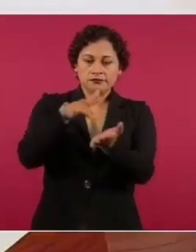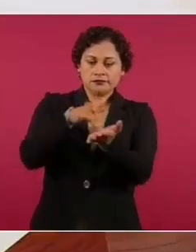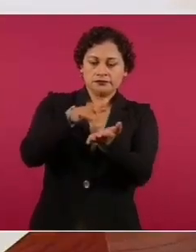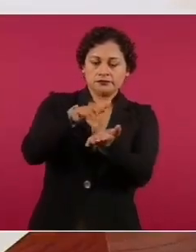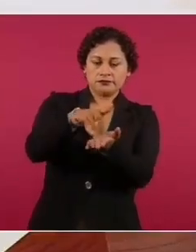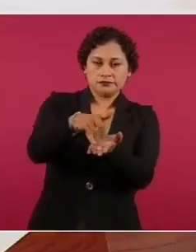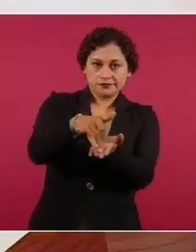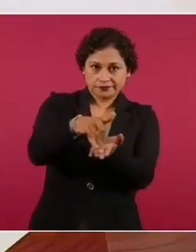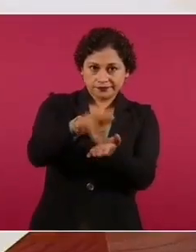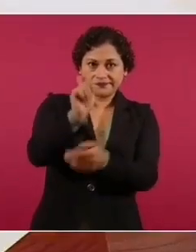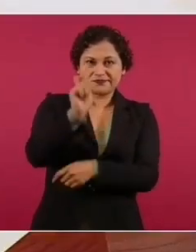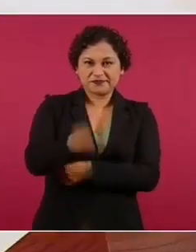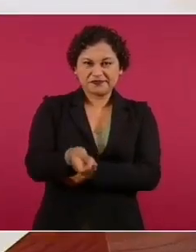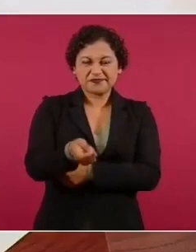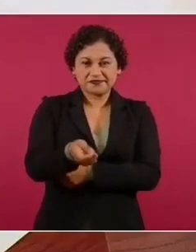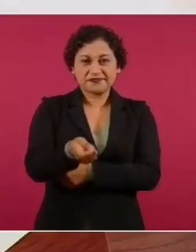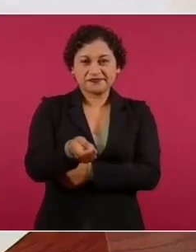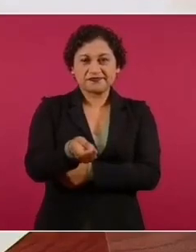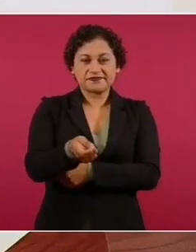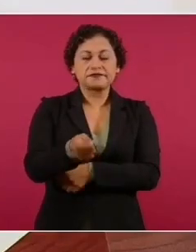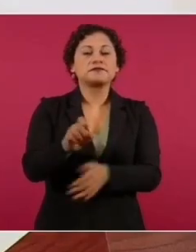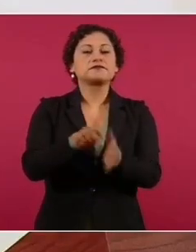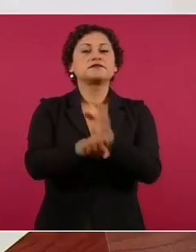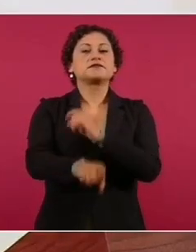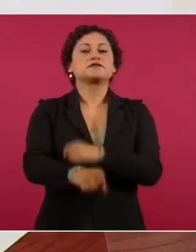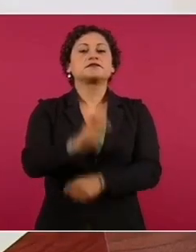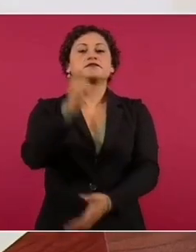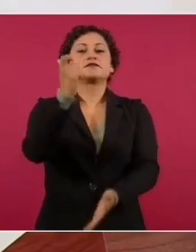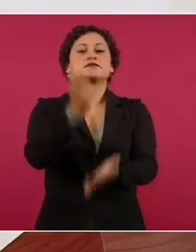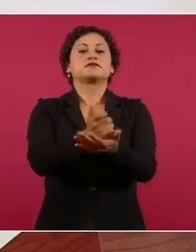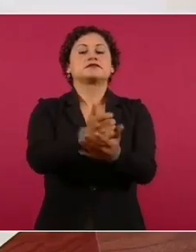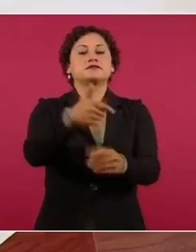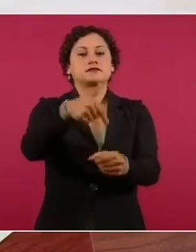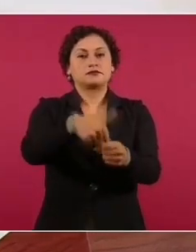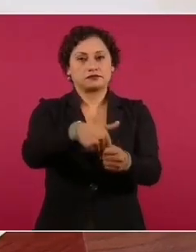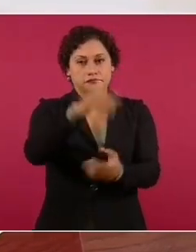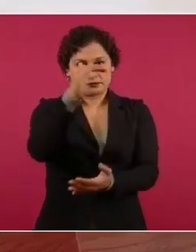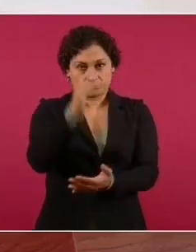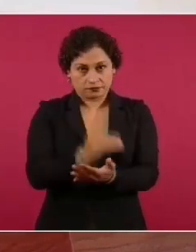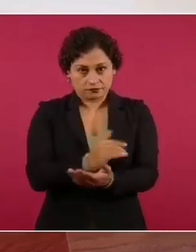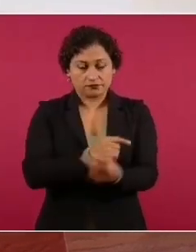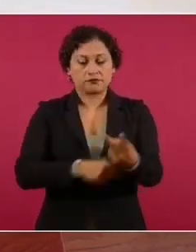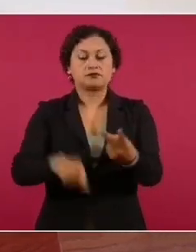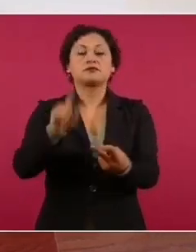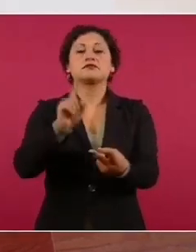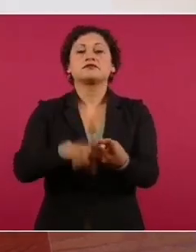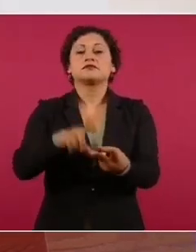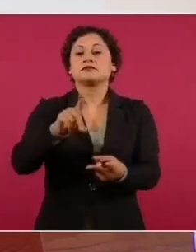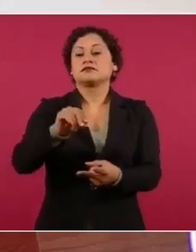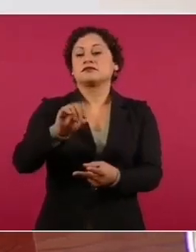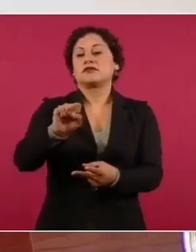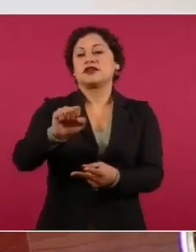por la gasolina, menos por el diésel, menos por la luz,